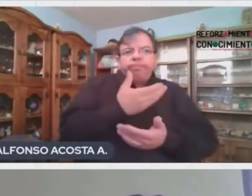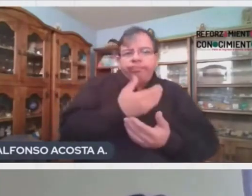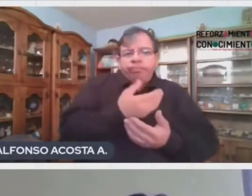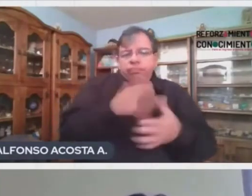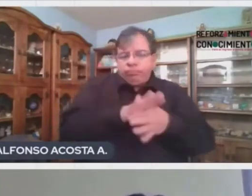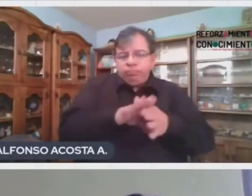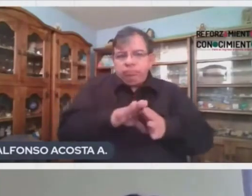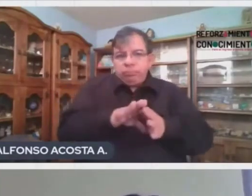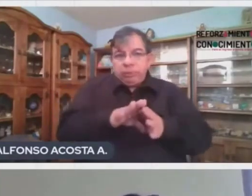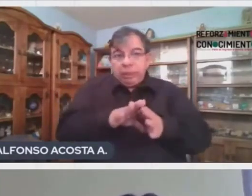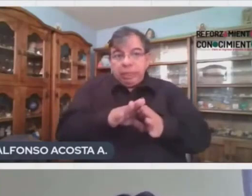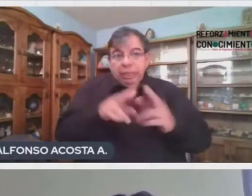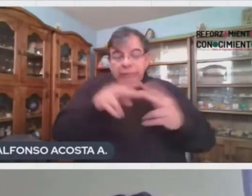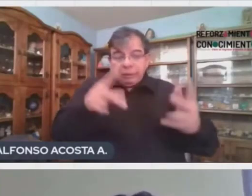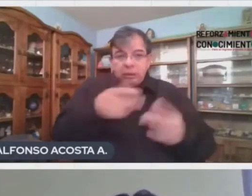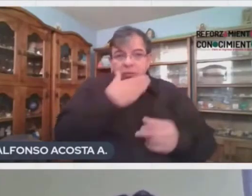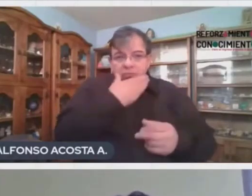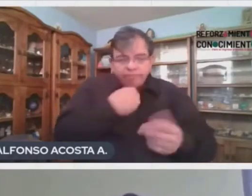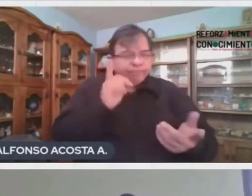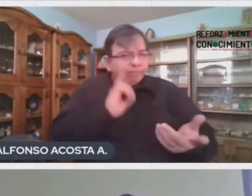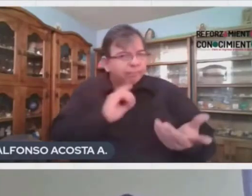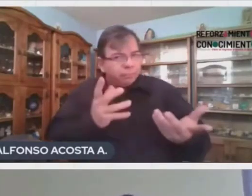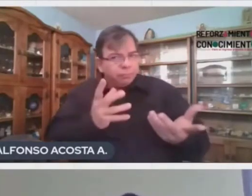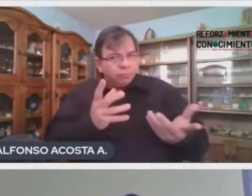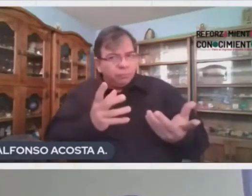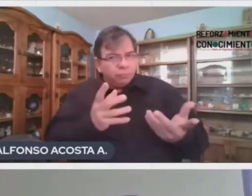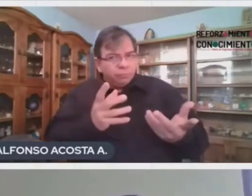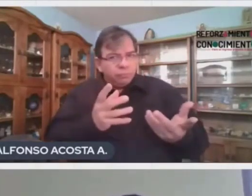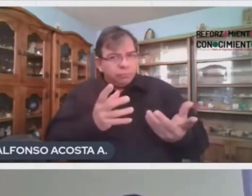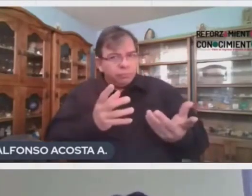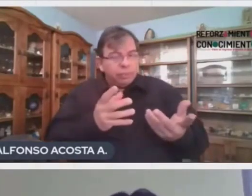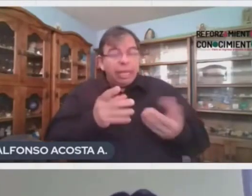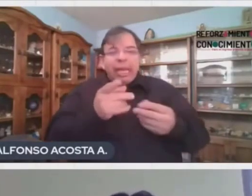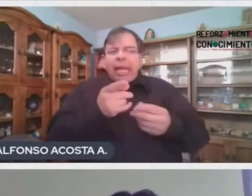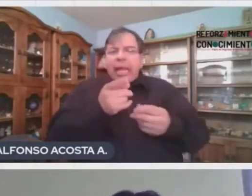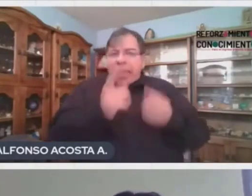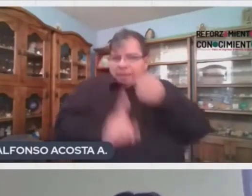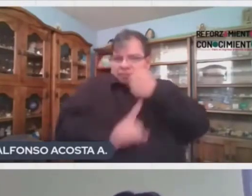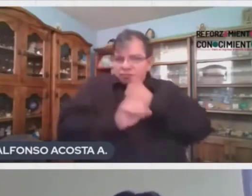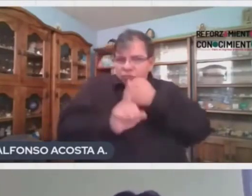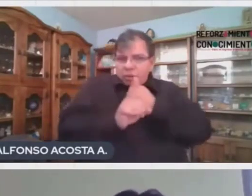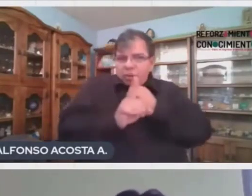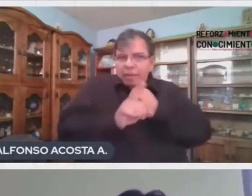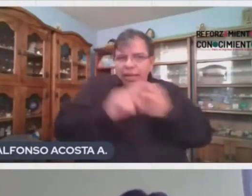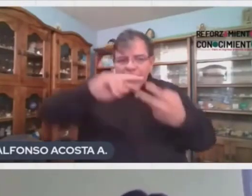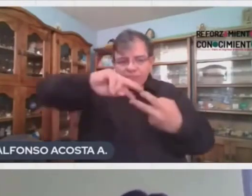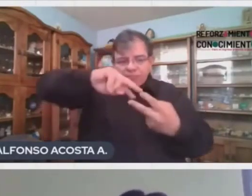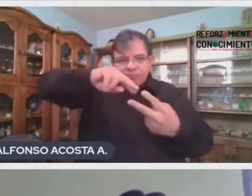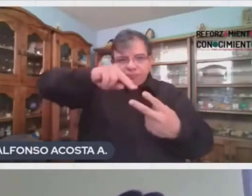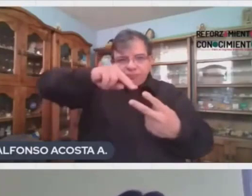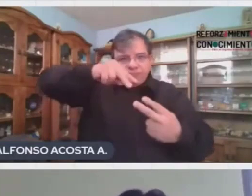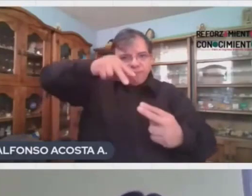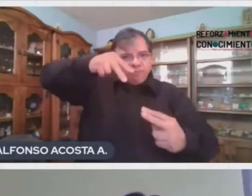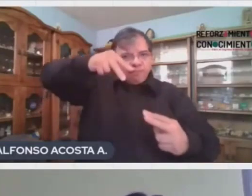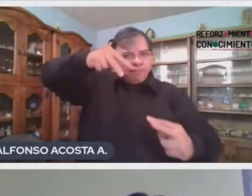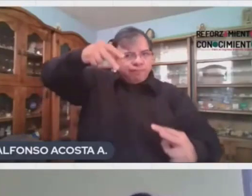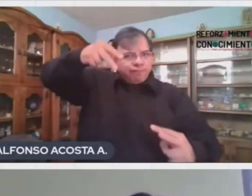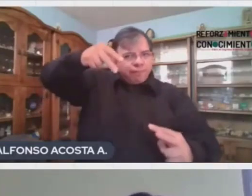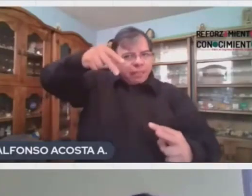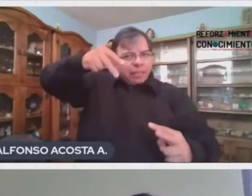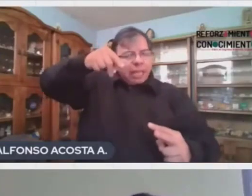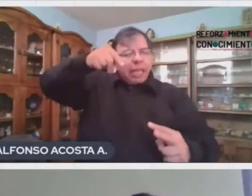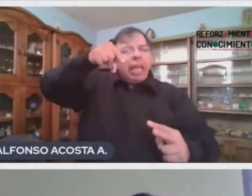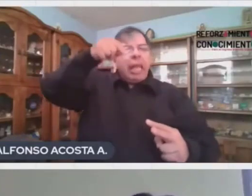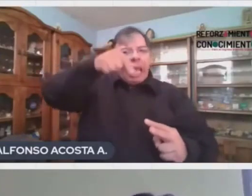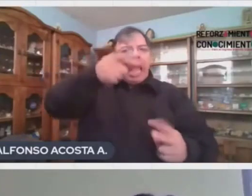Significa que la alteración se encuentra en los cromosomas sexuales. Curiosamente, la mujer es la portadora de